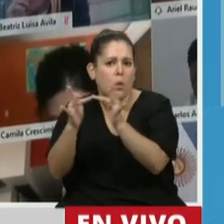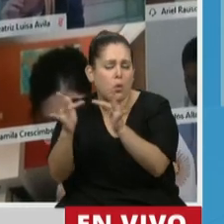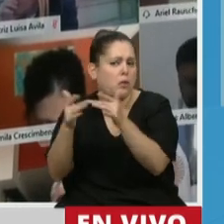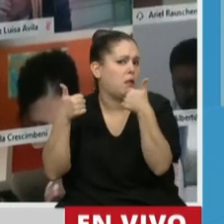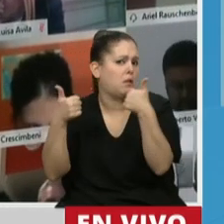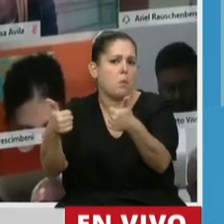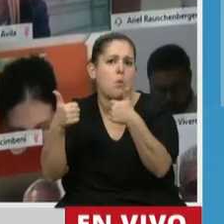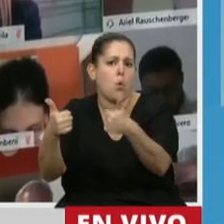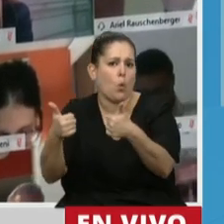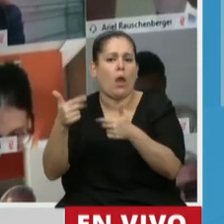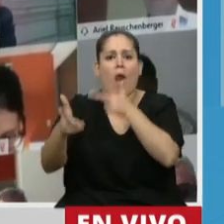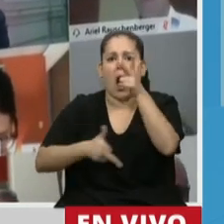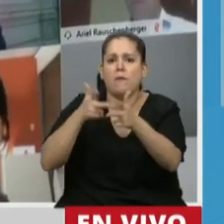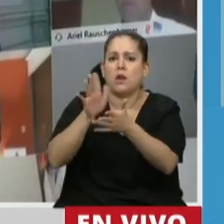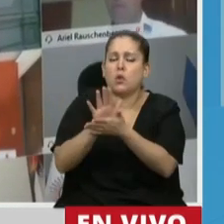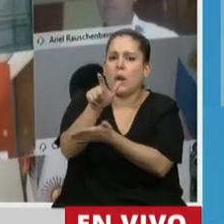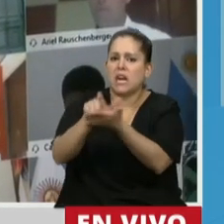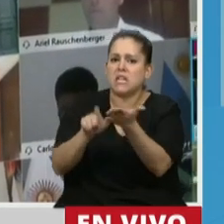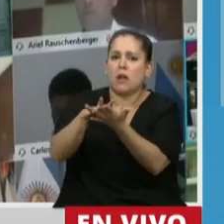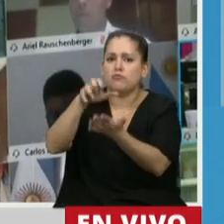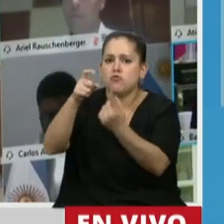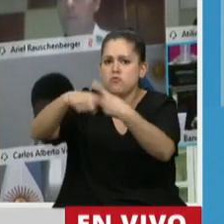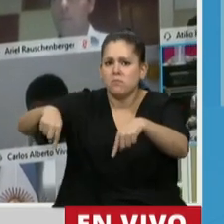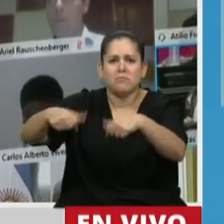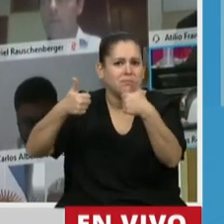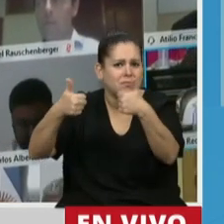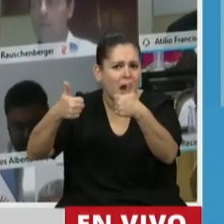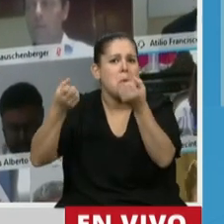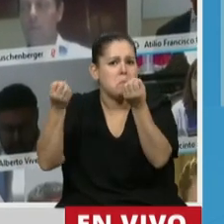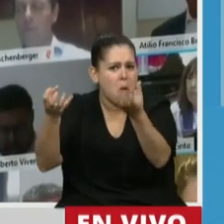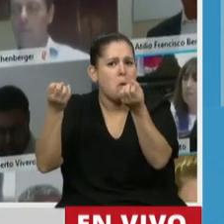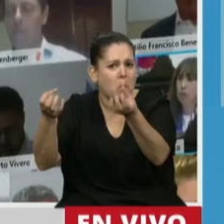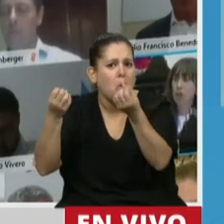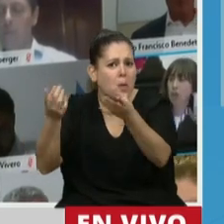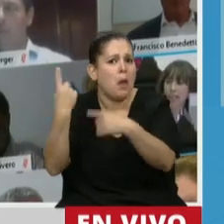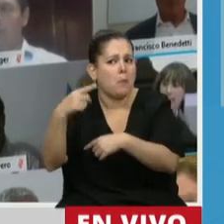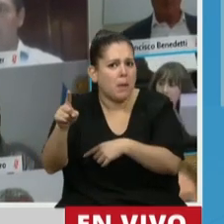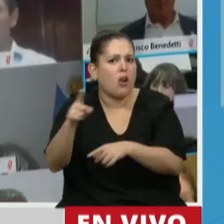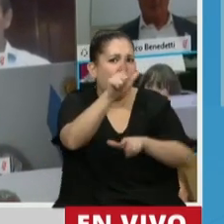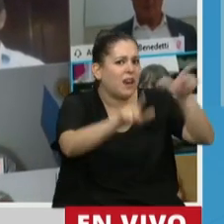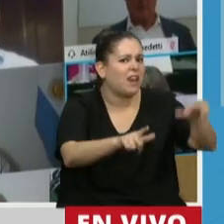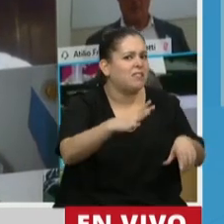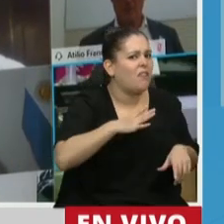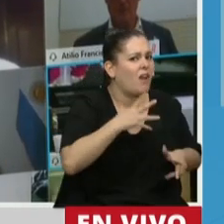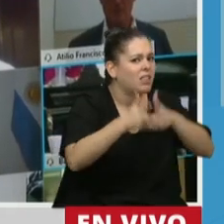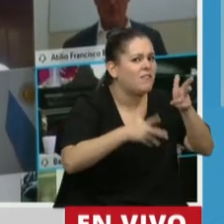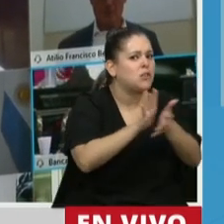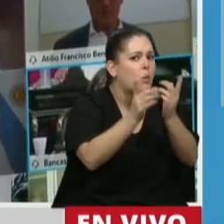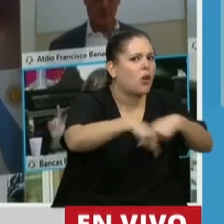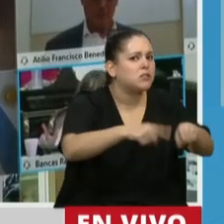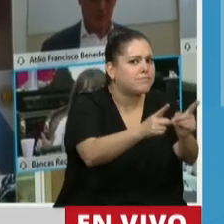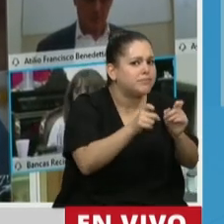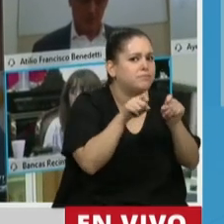bien de hablar de recetas electrónicas, pero hablemos de lo que la gente está esperando que hablemos. Primero, volvamos a la